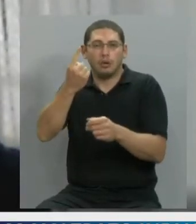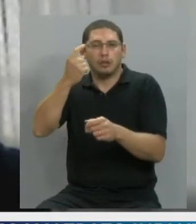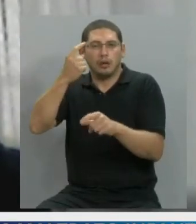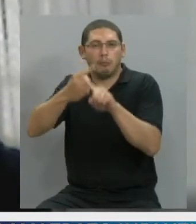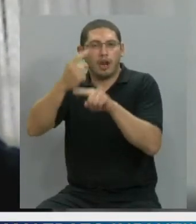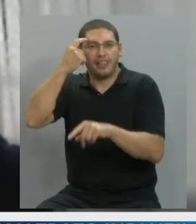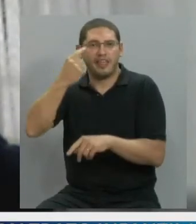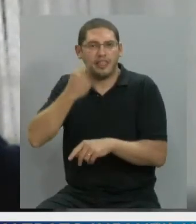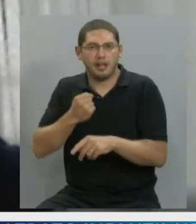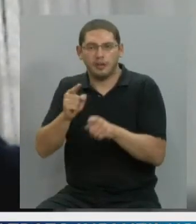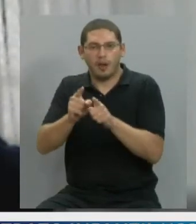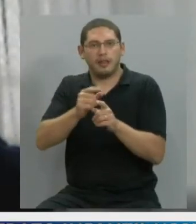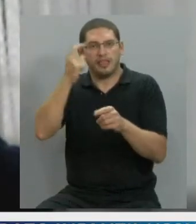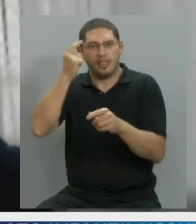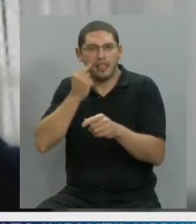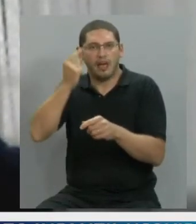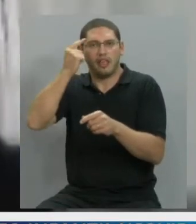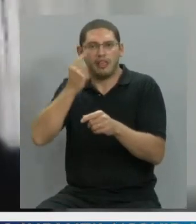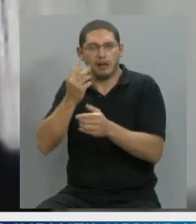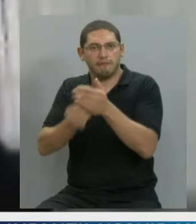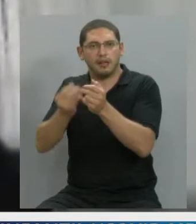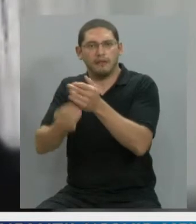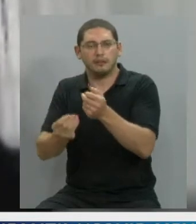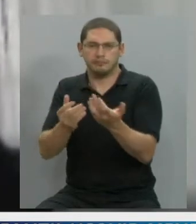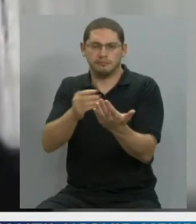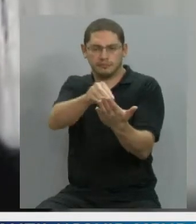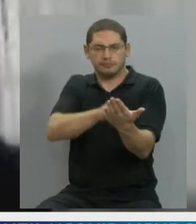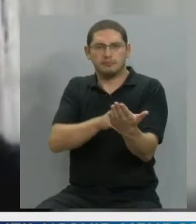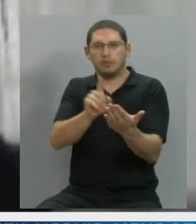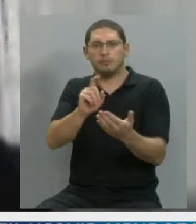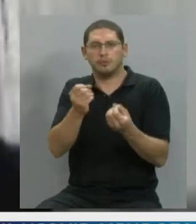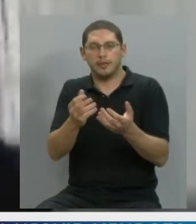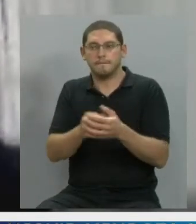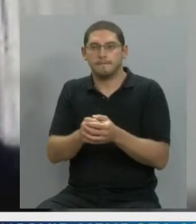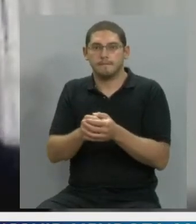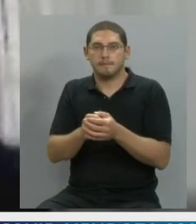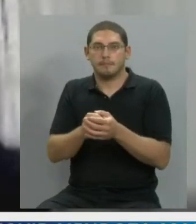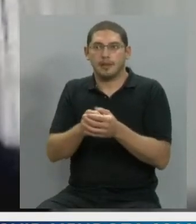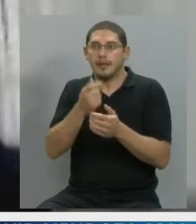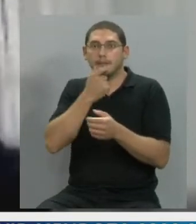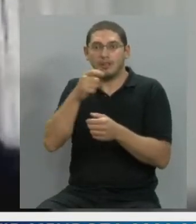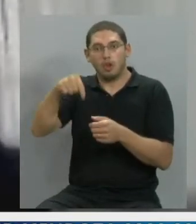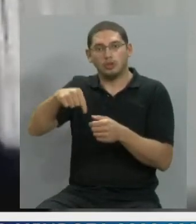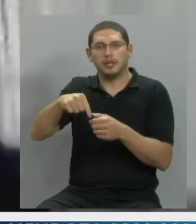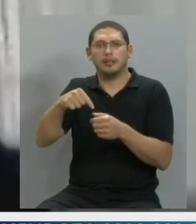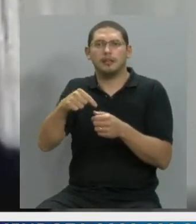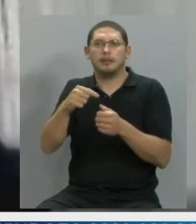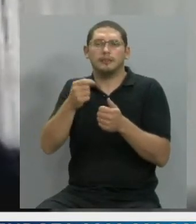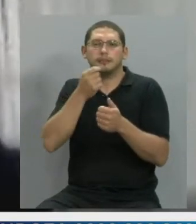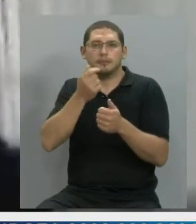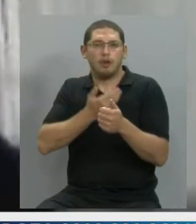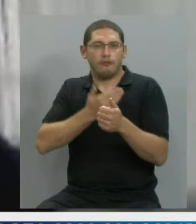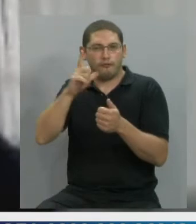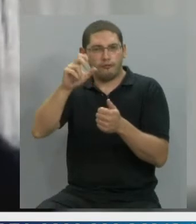de Vane, muy conocido en Mendoza, con esa tapia. El caso de Florencia